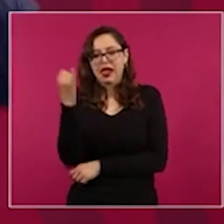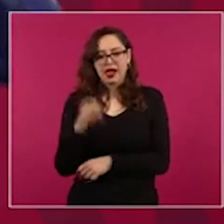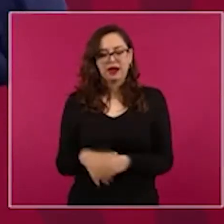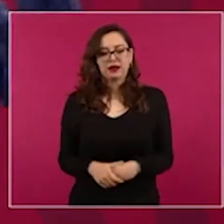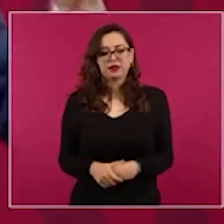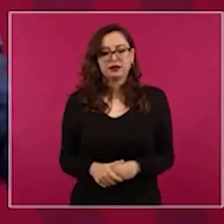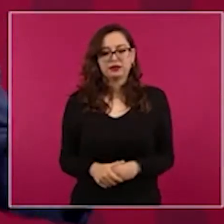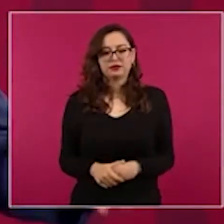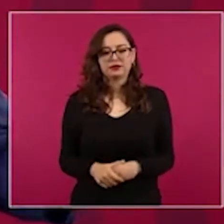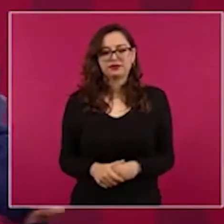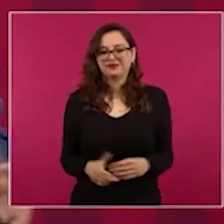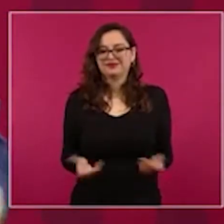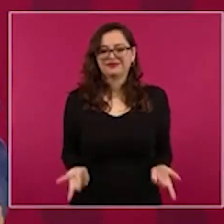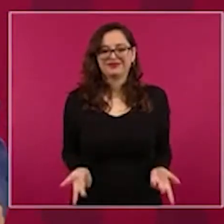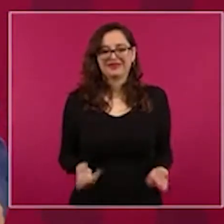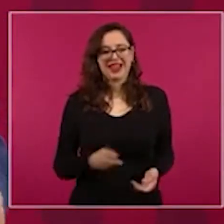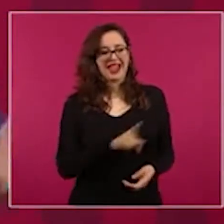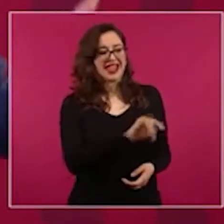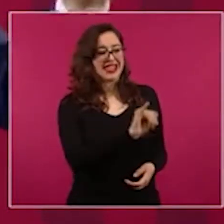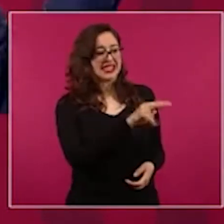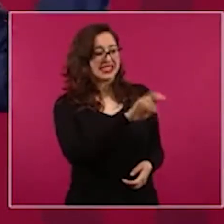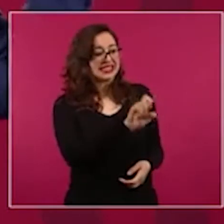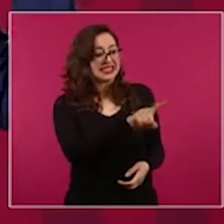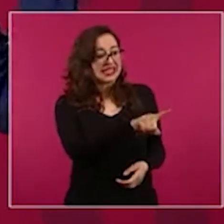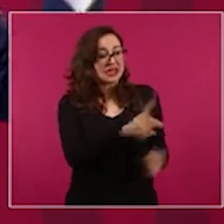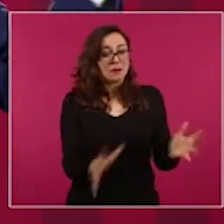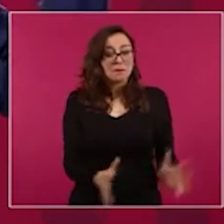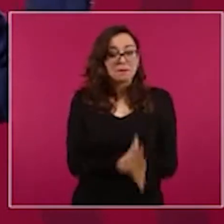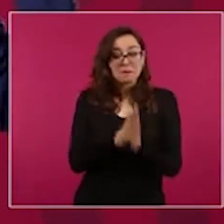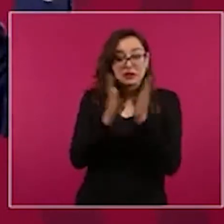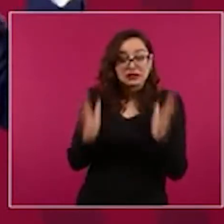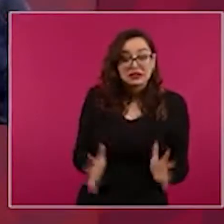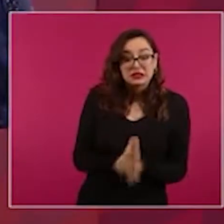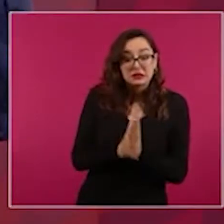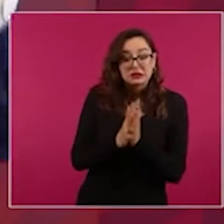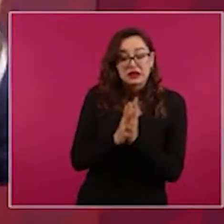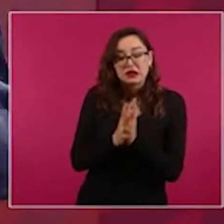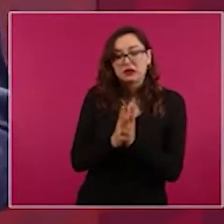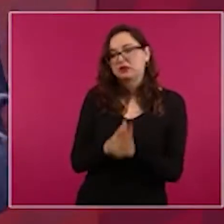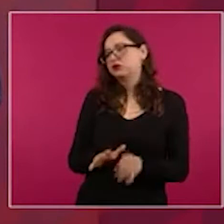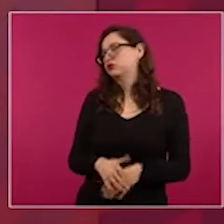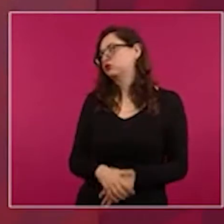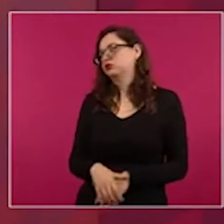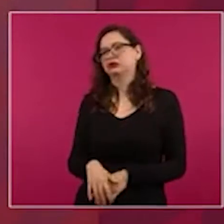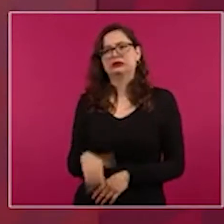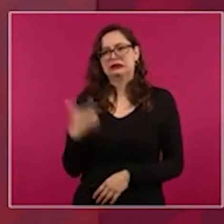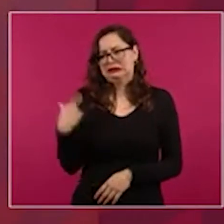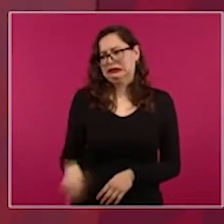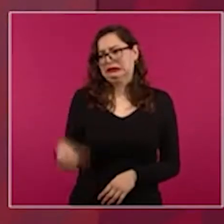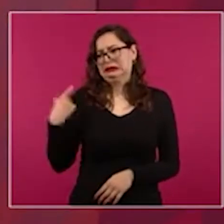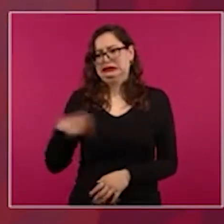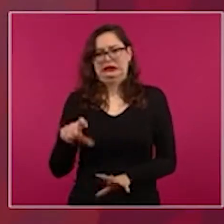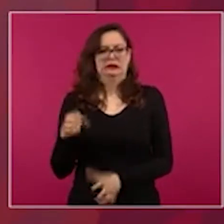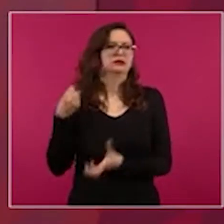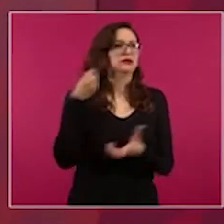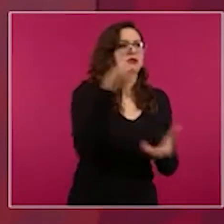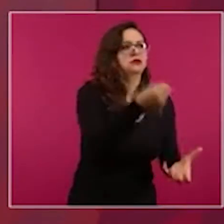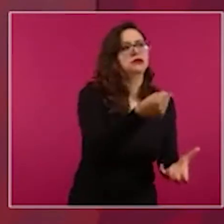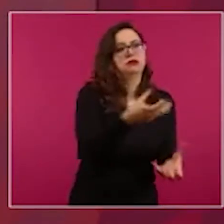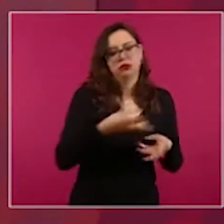queremos que participe el INE, porque nos va a pedir muchísimo dinero,